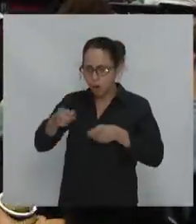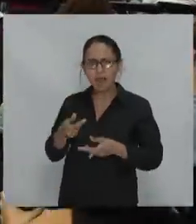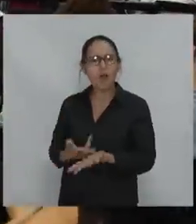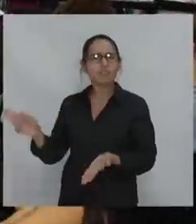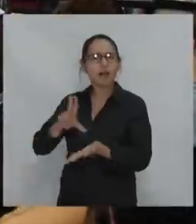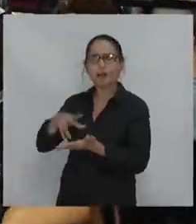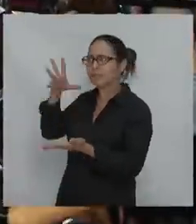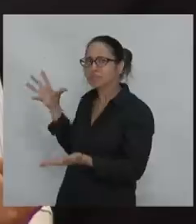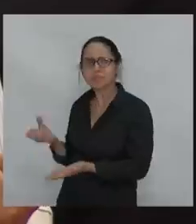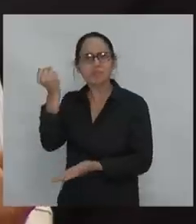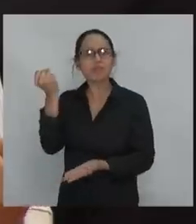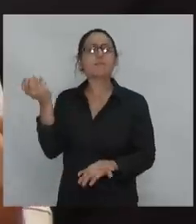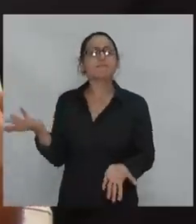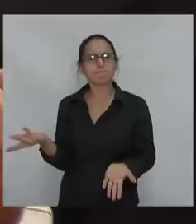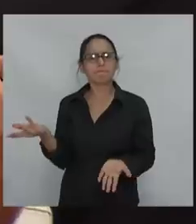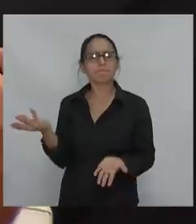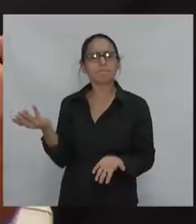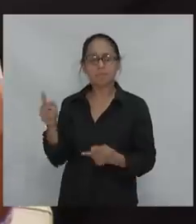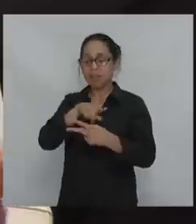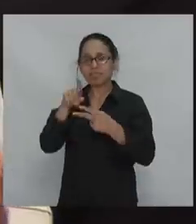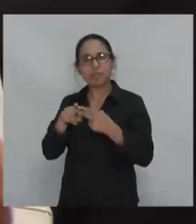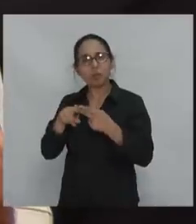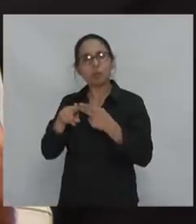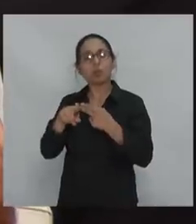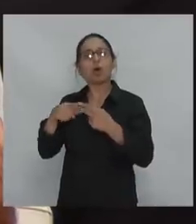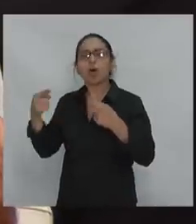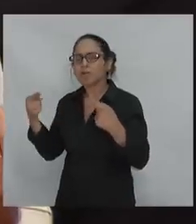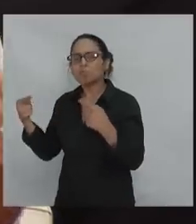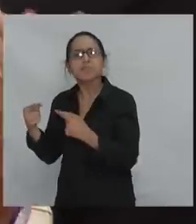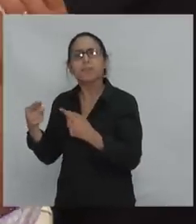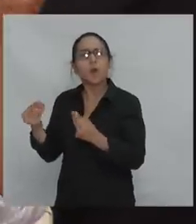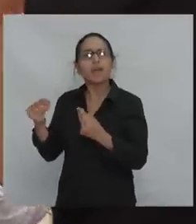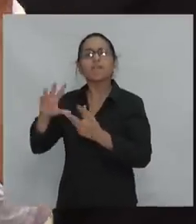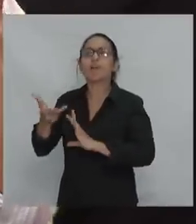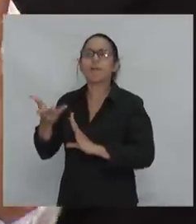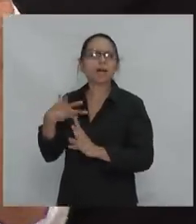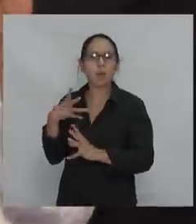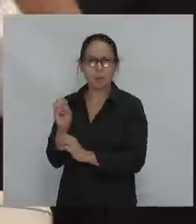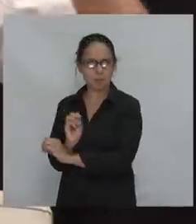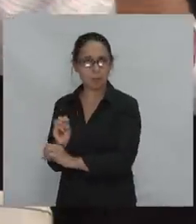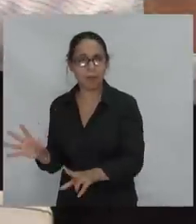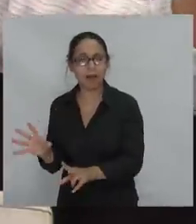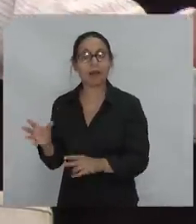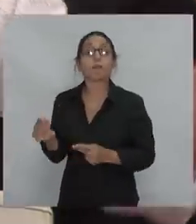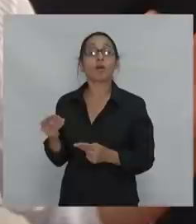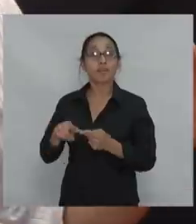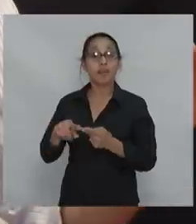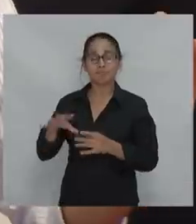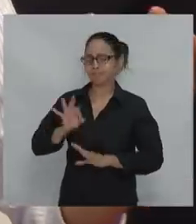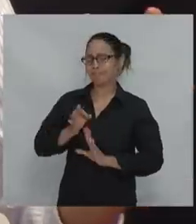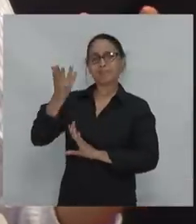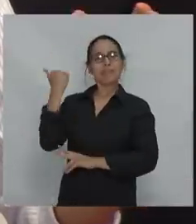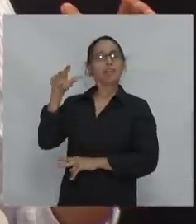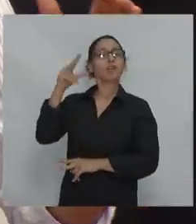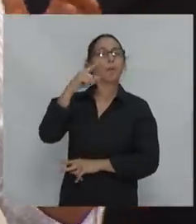¿Por qué es contradictorio y enfermizo? Porque a diferencia de lo que sucedía en los años 80,